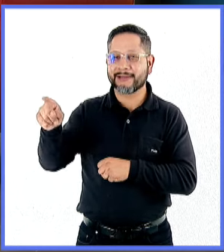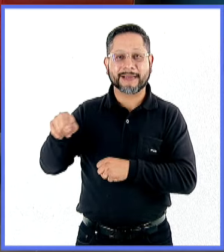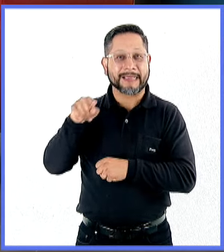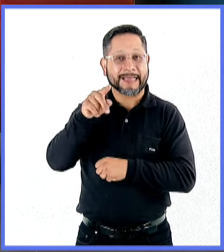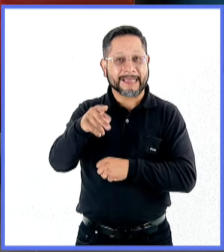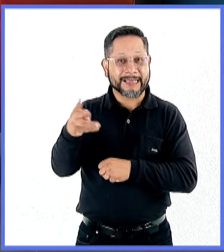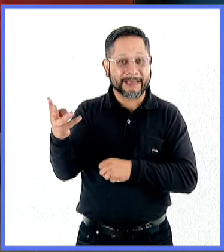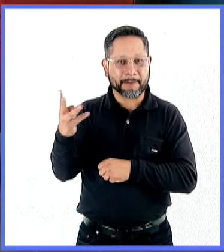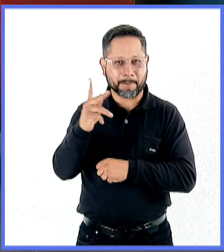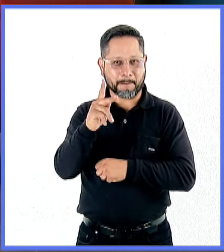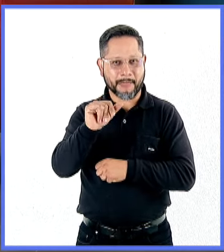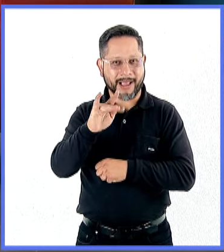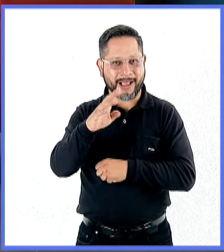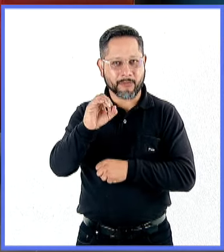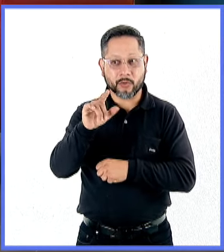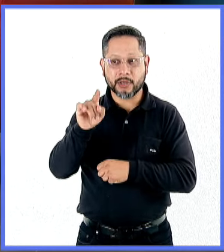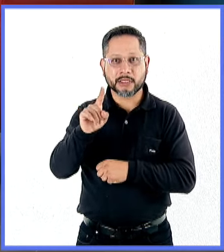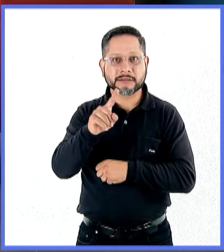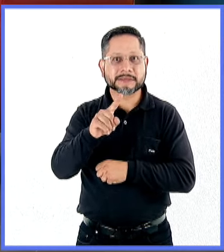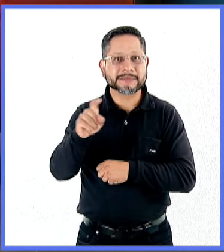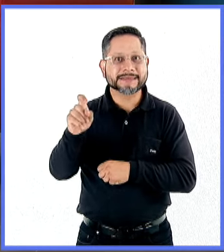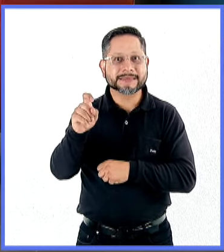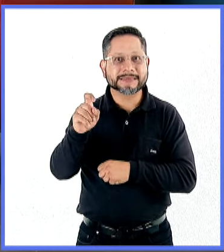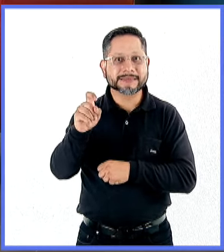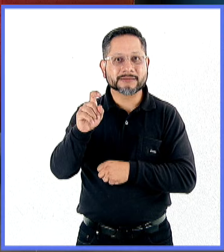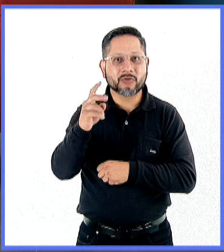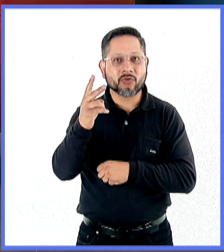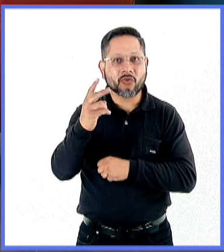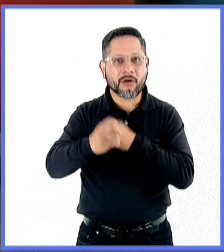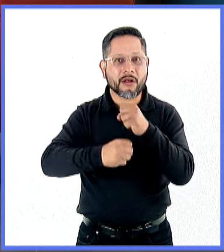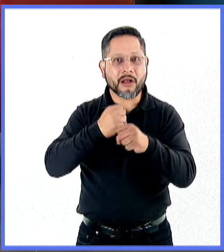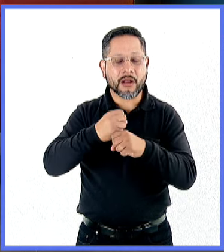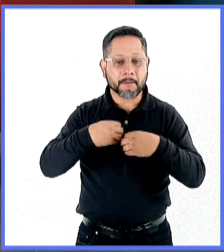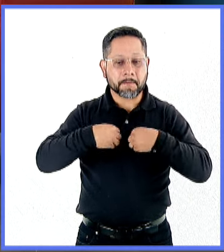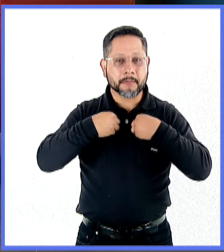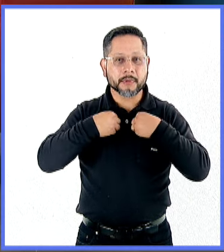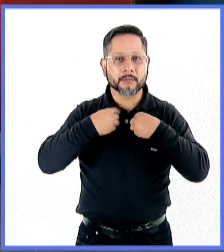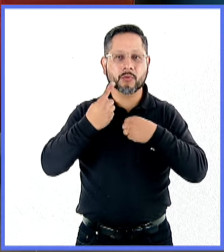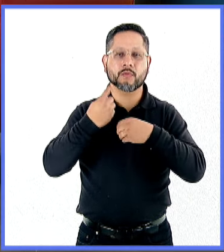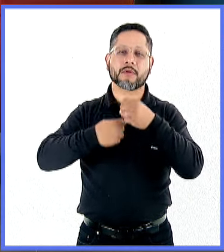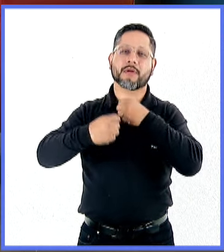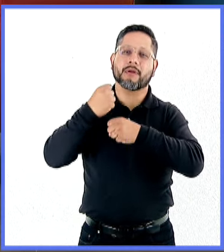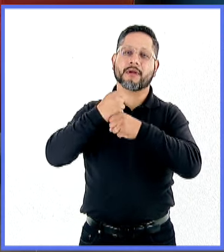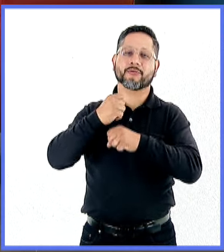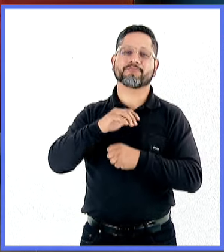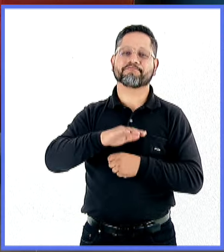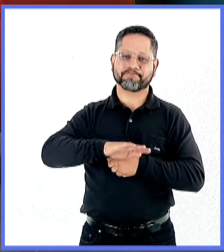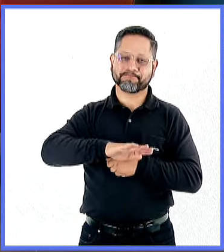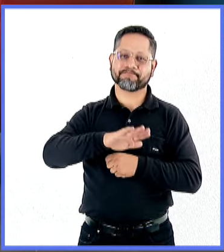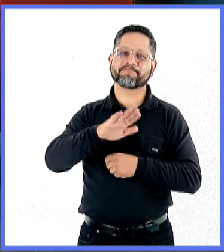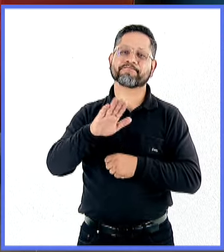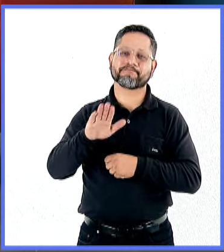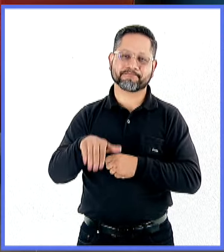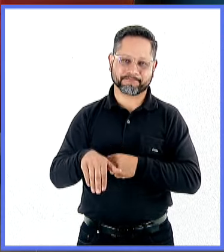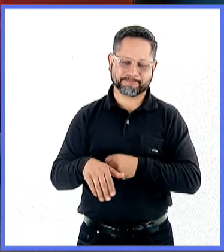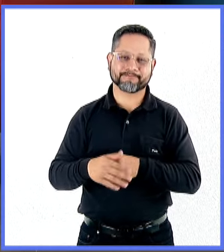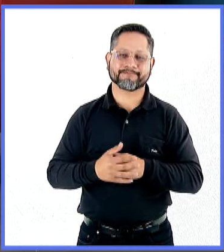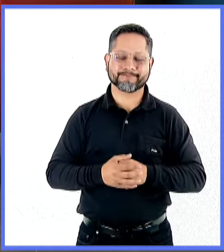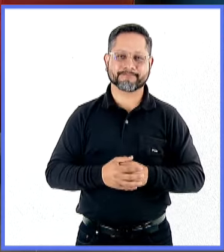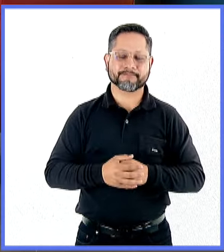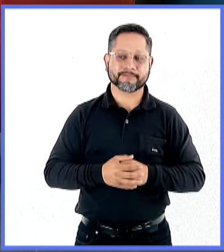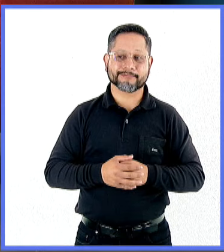sea, le festejamos su centenario y él vivió dos años más todavía, pero se fue el año pasado. Entonces, cuando nosotros